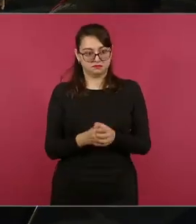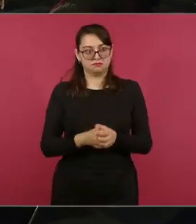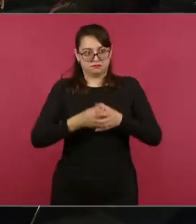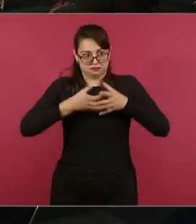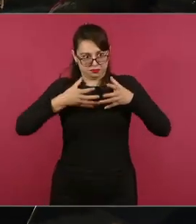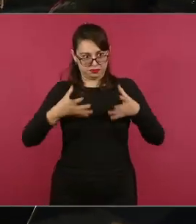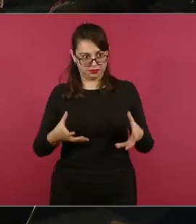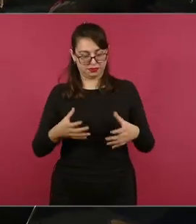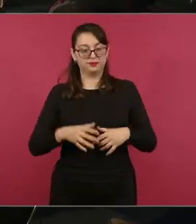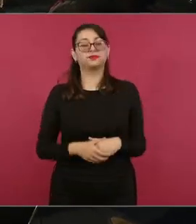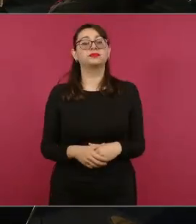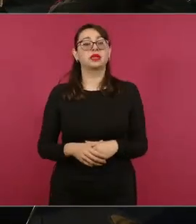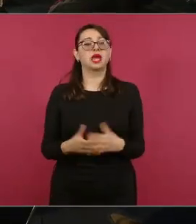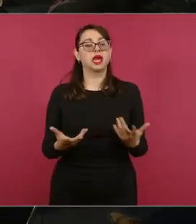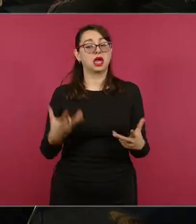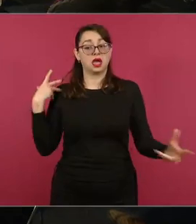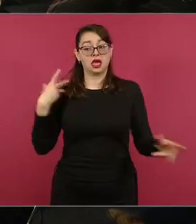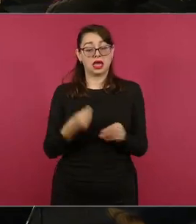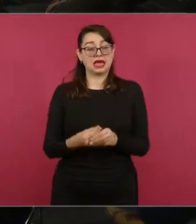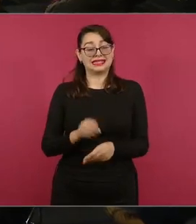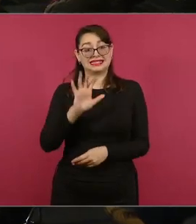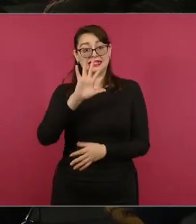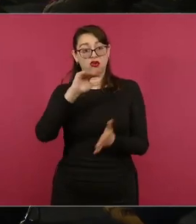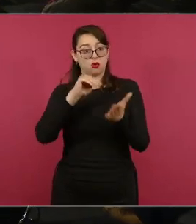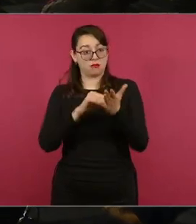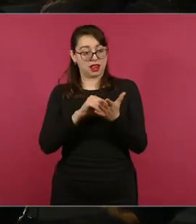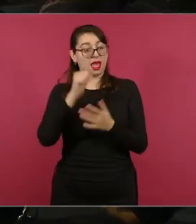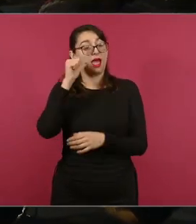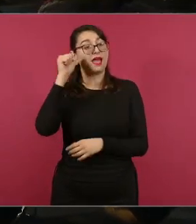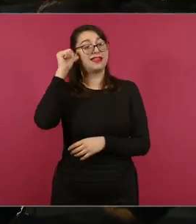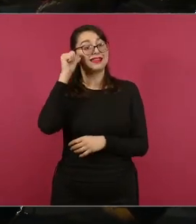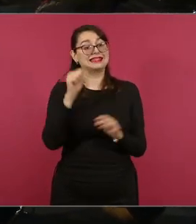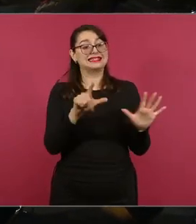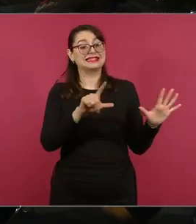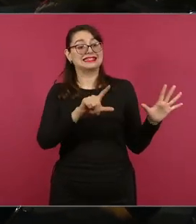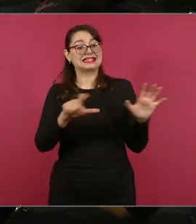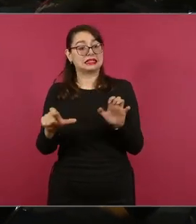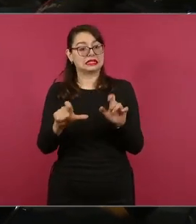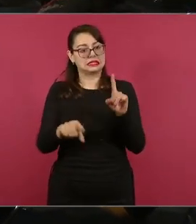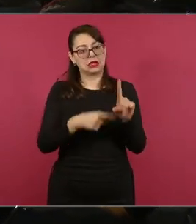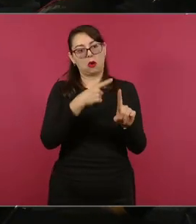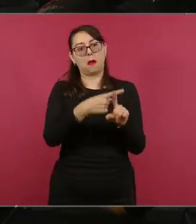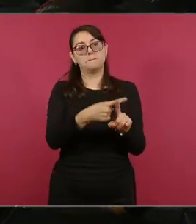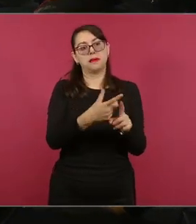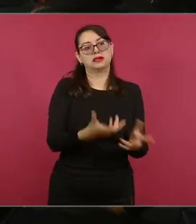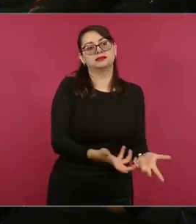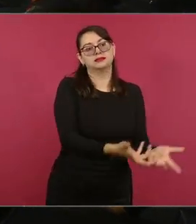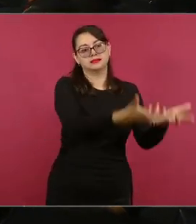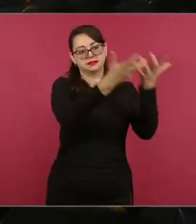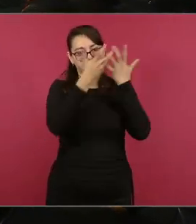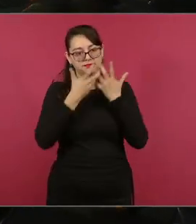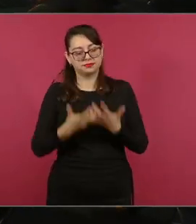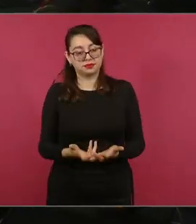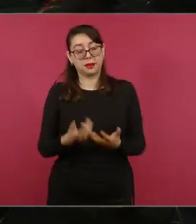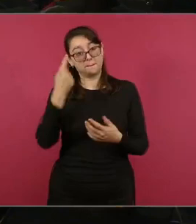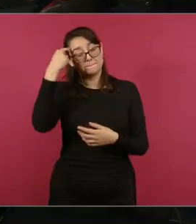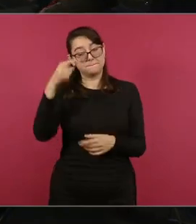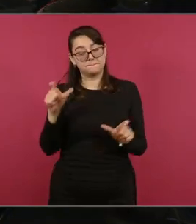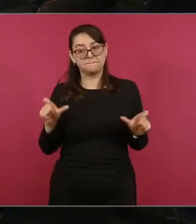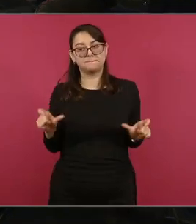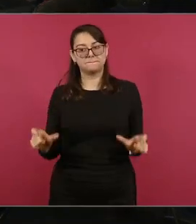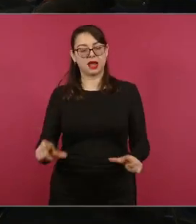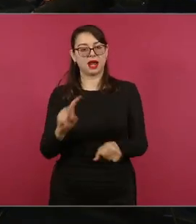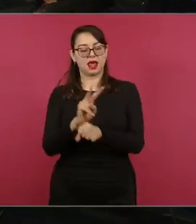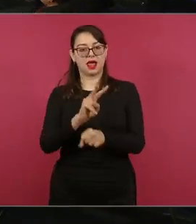trajimos 700 elementos más, todos ellos van a ser para la seguridad. En total para seguridad vamos a tener hasta ahorita mil